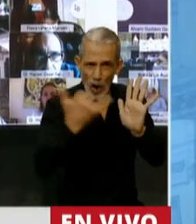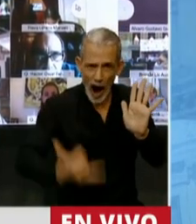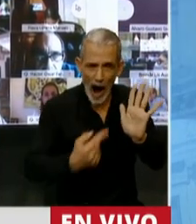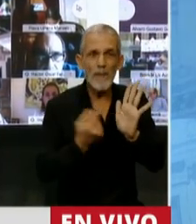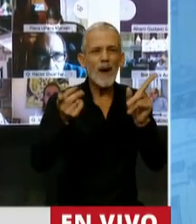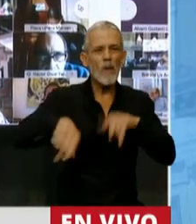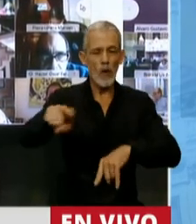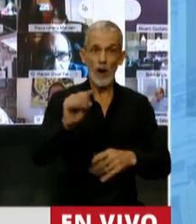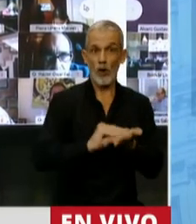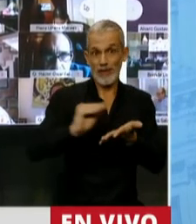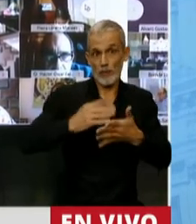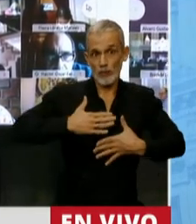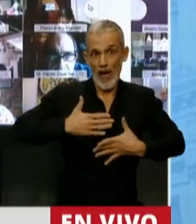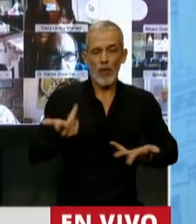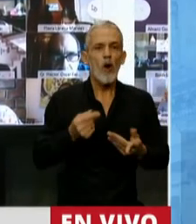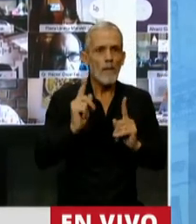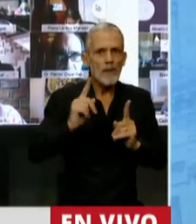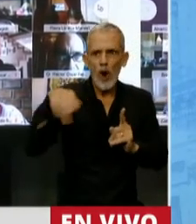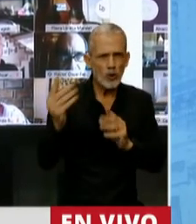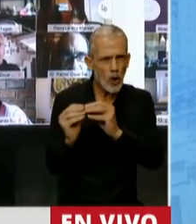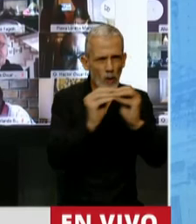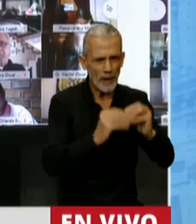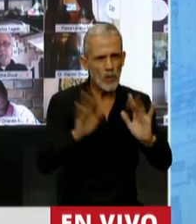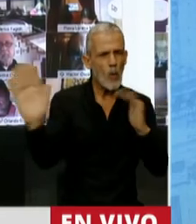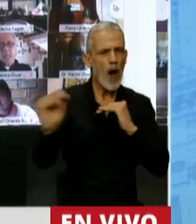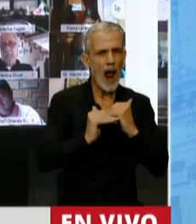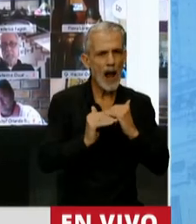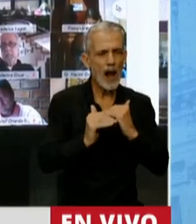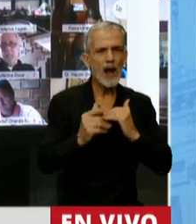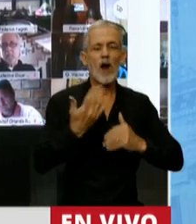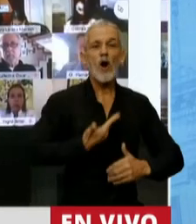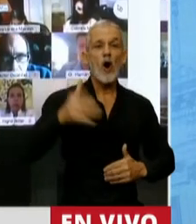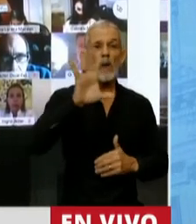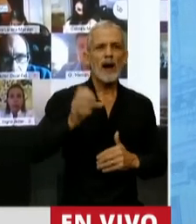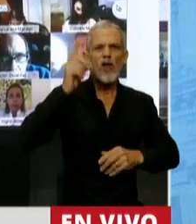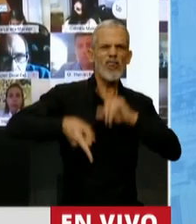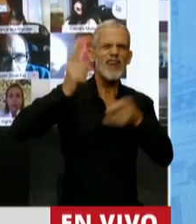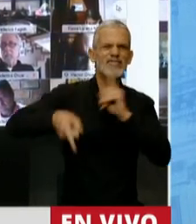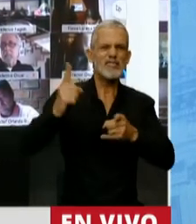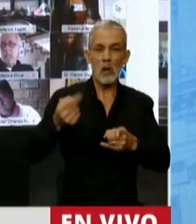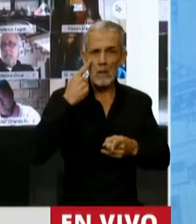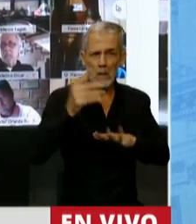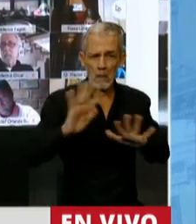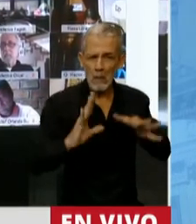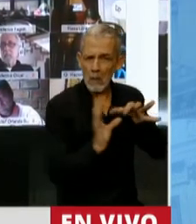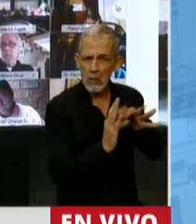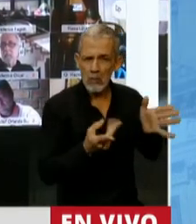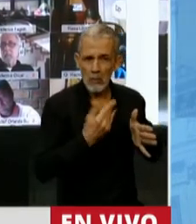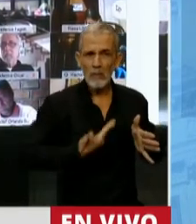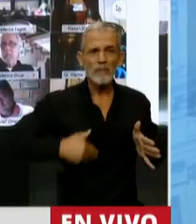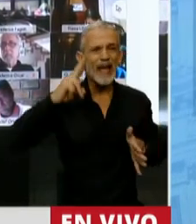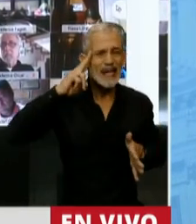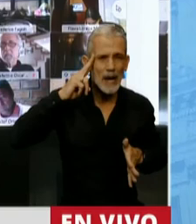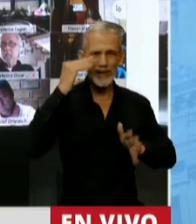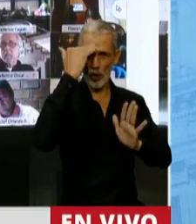para un diputado de la Nación, como le ocurrió a otros colegas, los gobernadores toman decisiones que nada tienen que ver con el